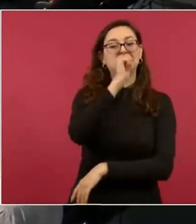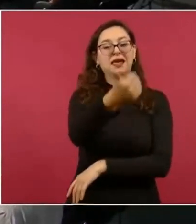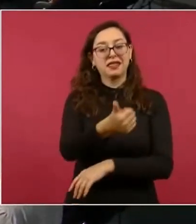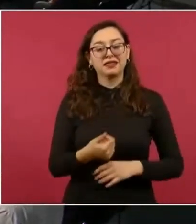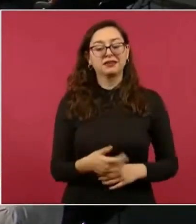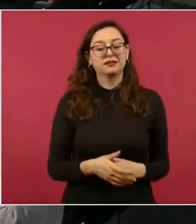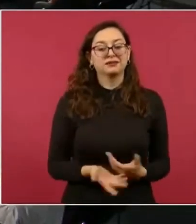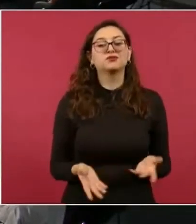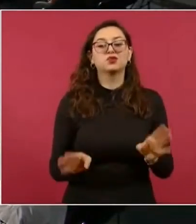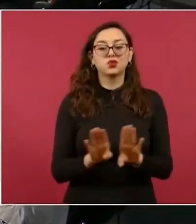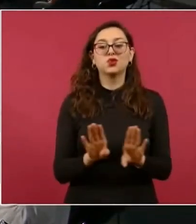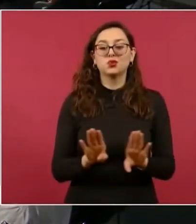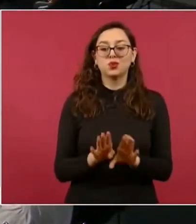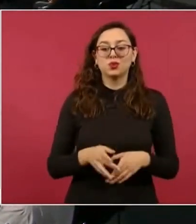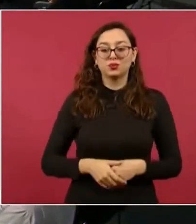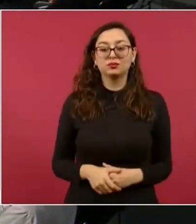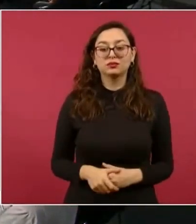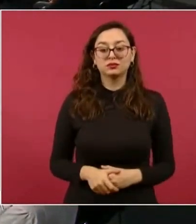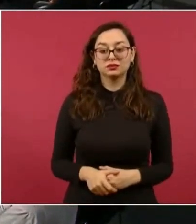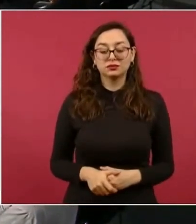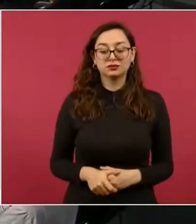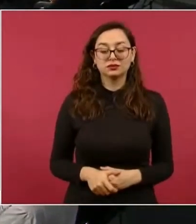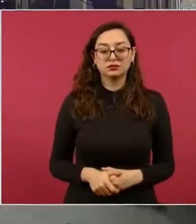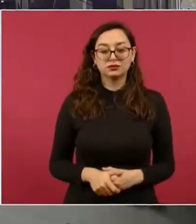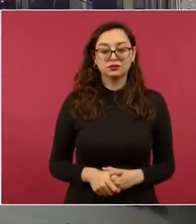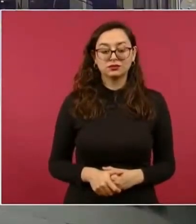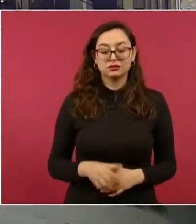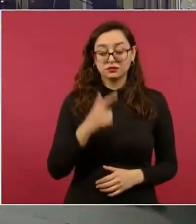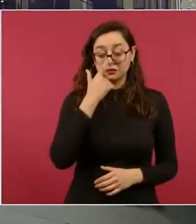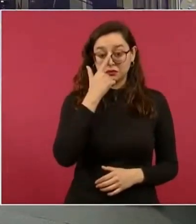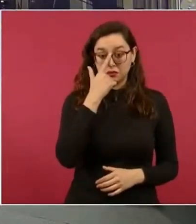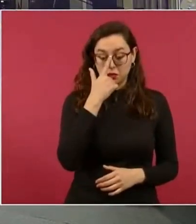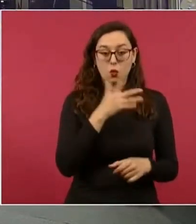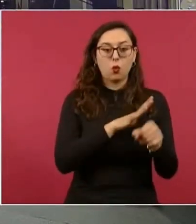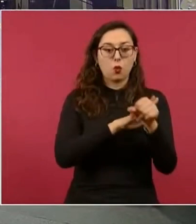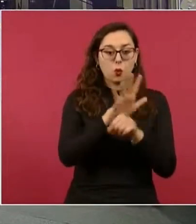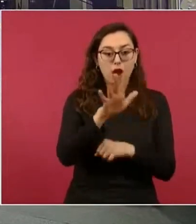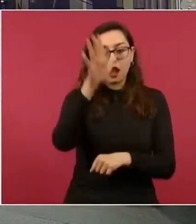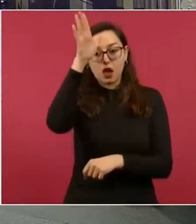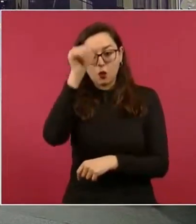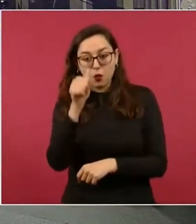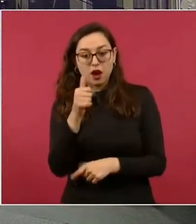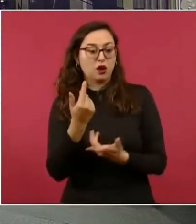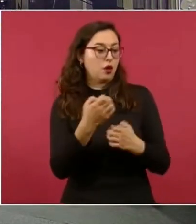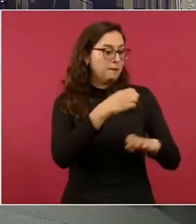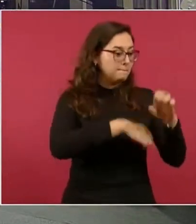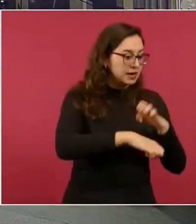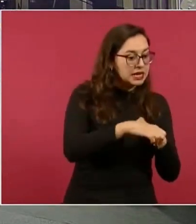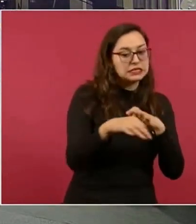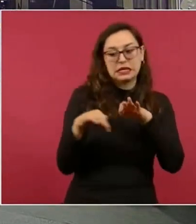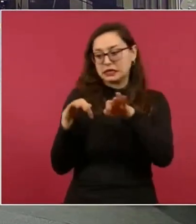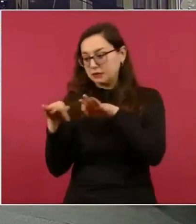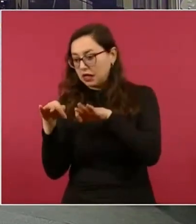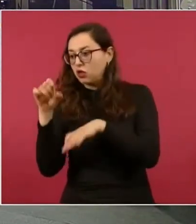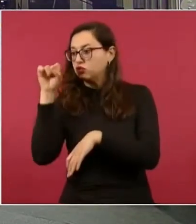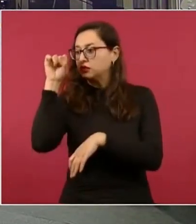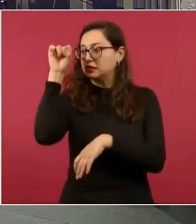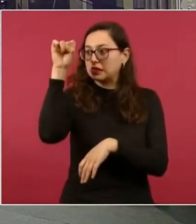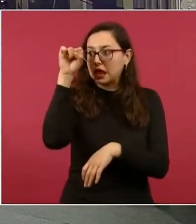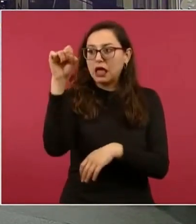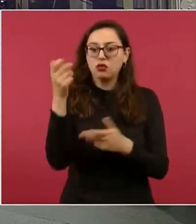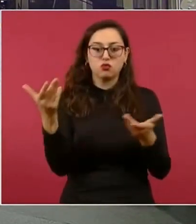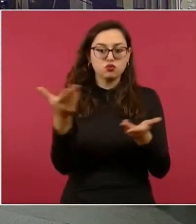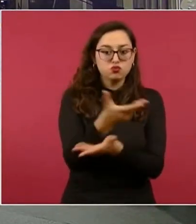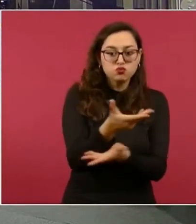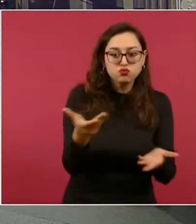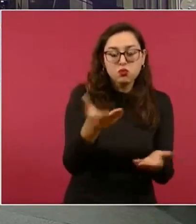y qué era lo que pedía la empresa, qué solicitaba el sindicato, cómo